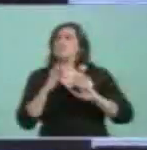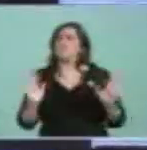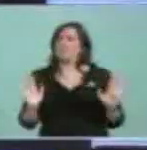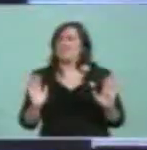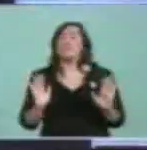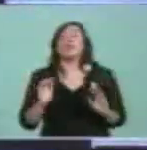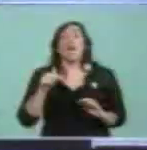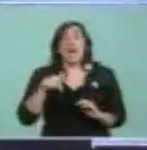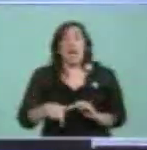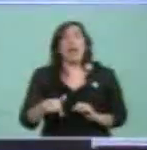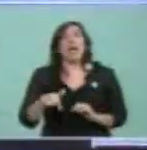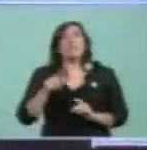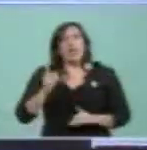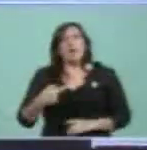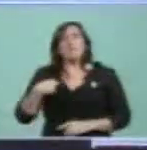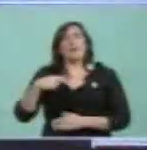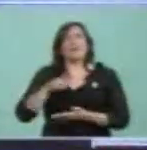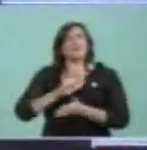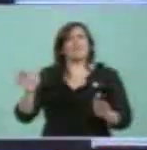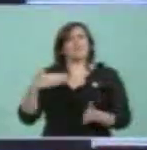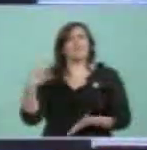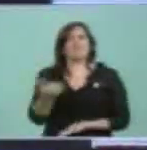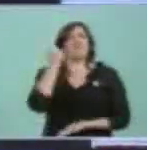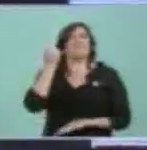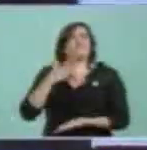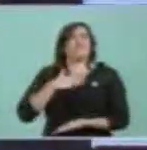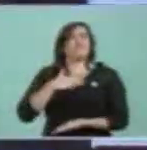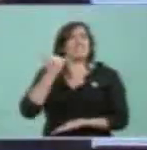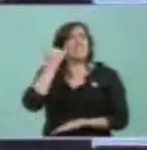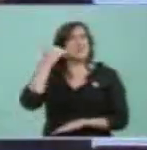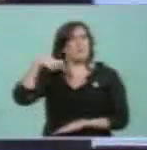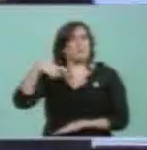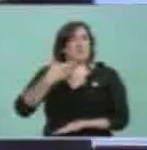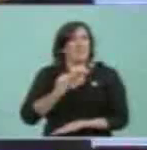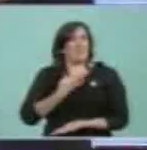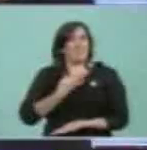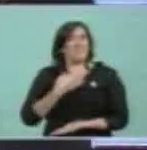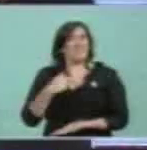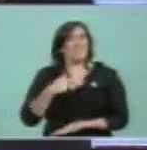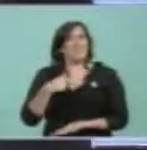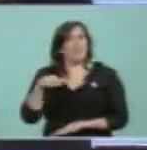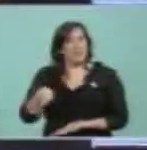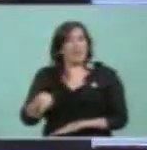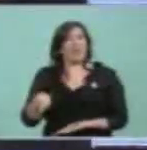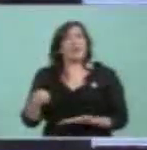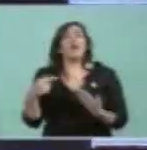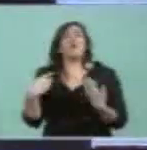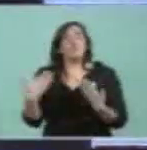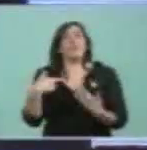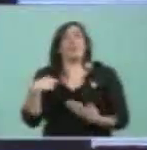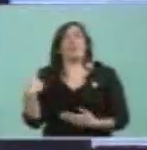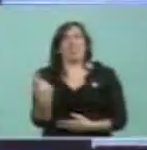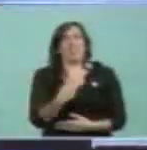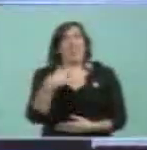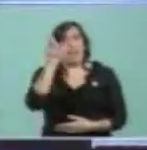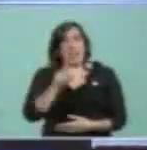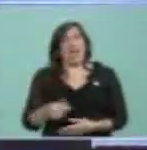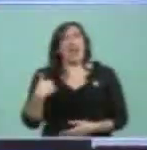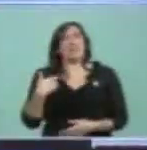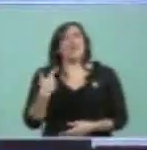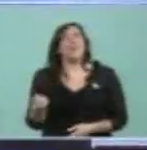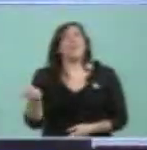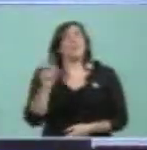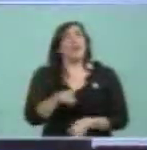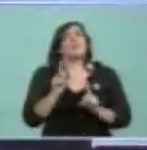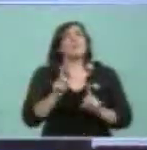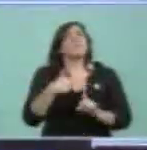también de la soberanía hidrocarburífera que nos va a permitir seguramente volver a ser el país que alguna